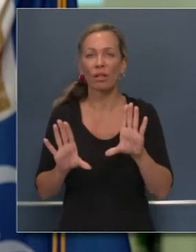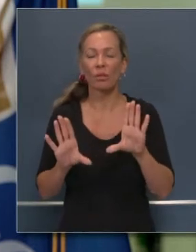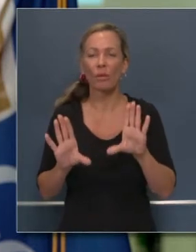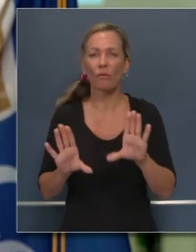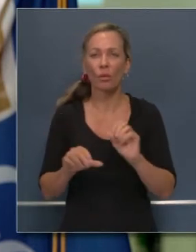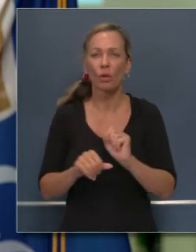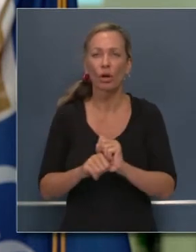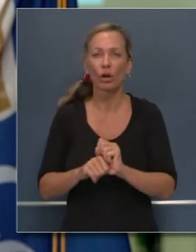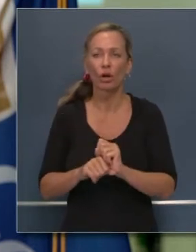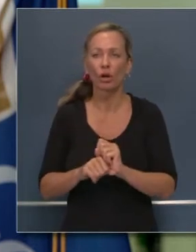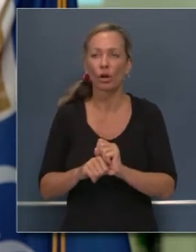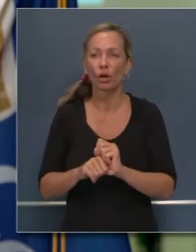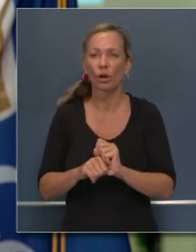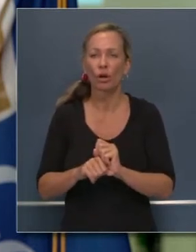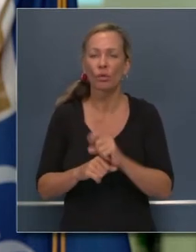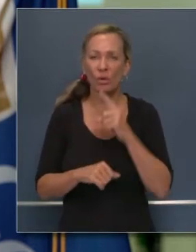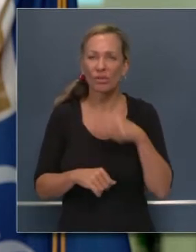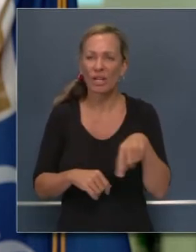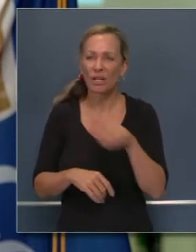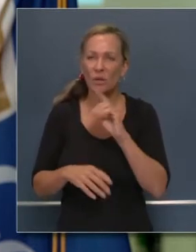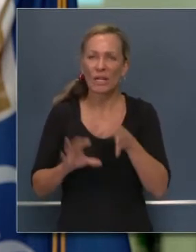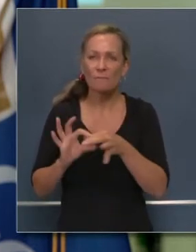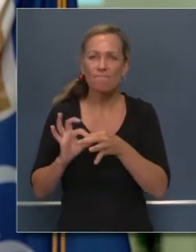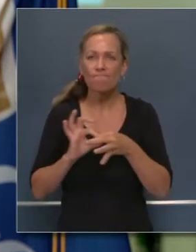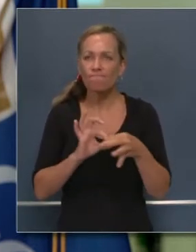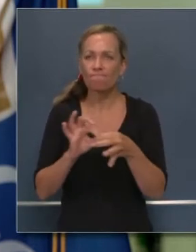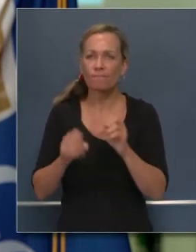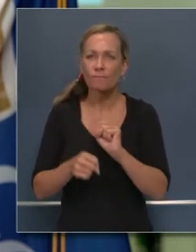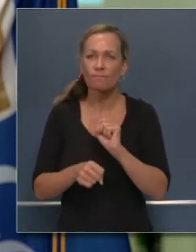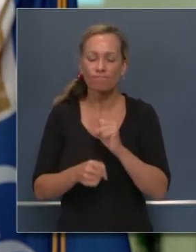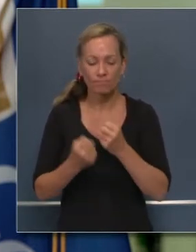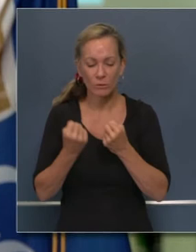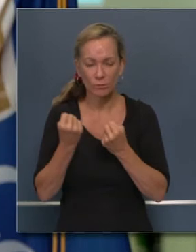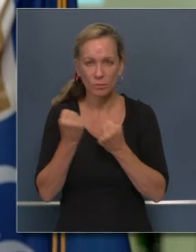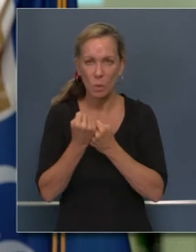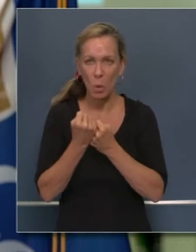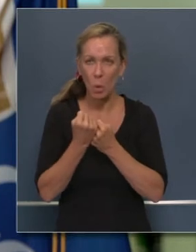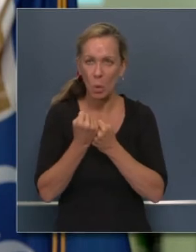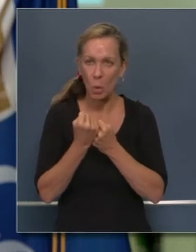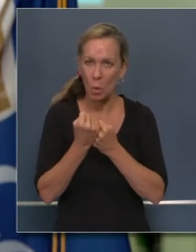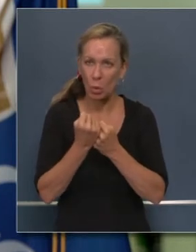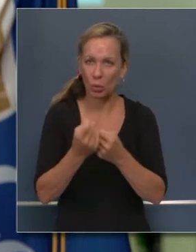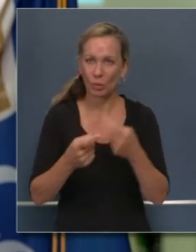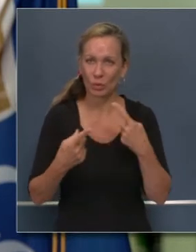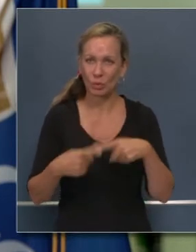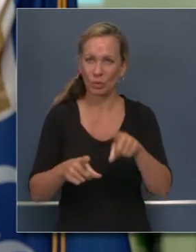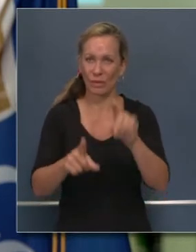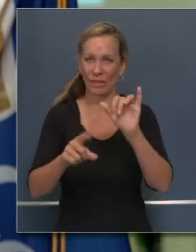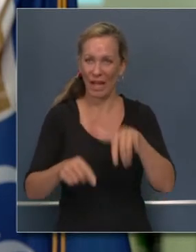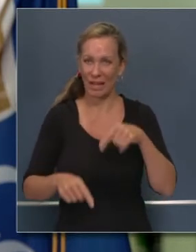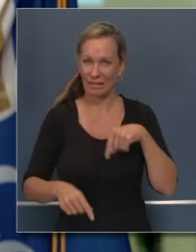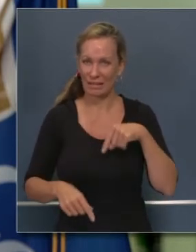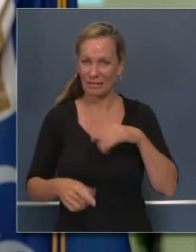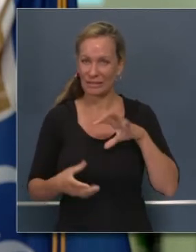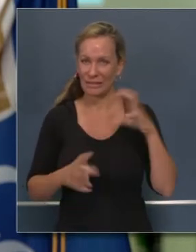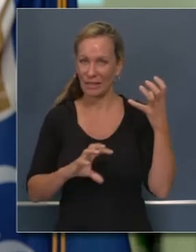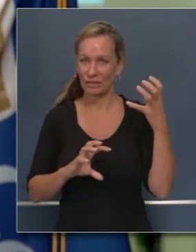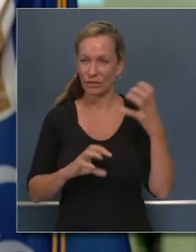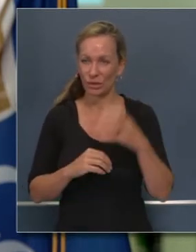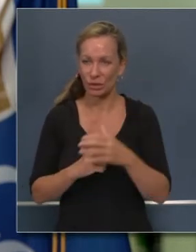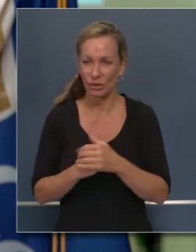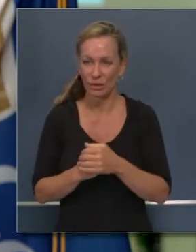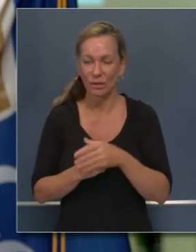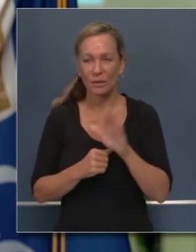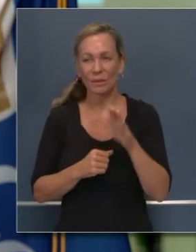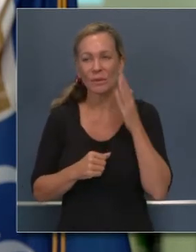increíble en este momento. Es tan difícil, lleno de retos, incluyendo cuidar a muchas